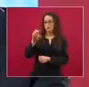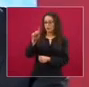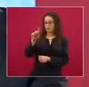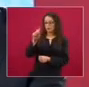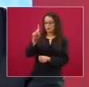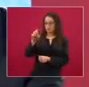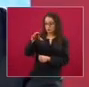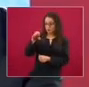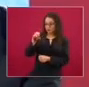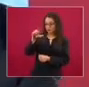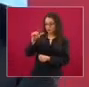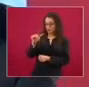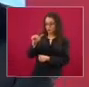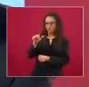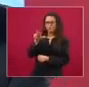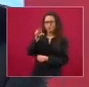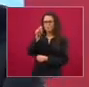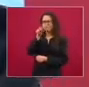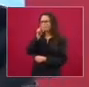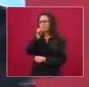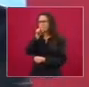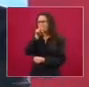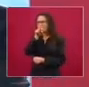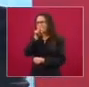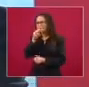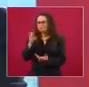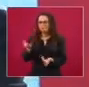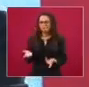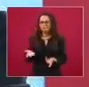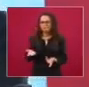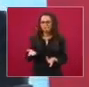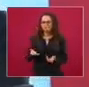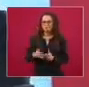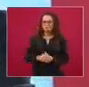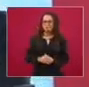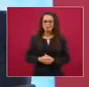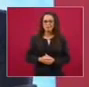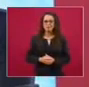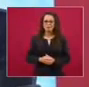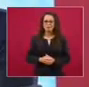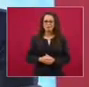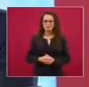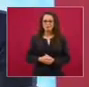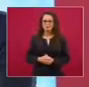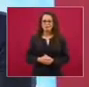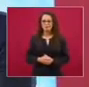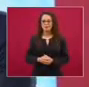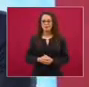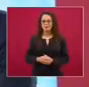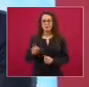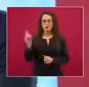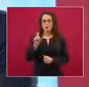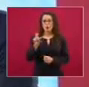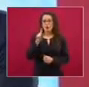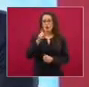si no le hicieron nada cuando llevó a cabo el montaje